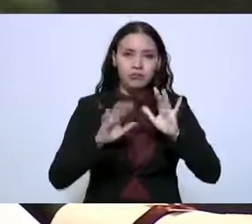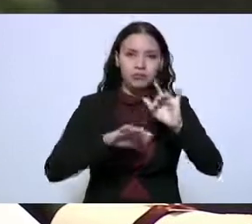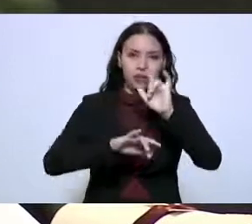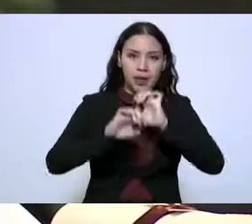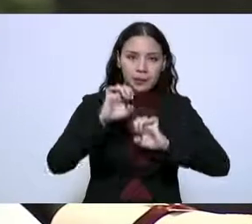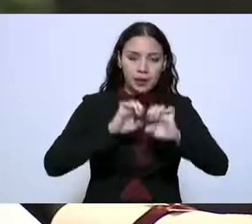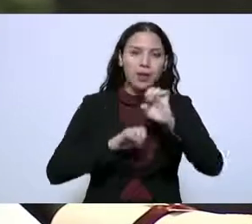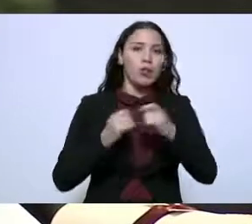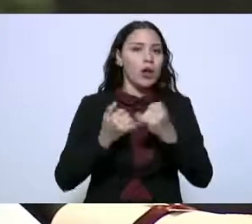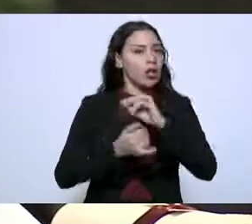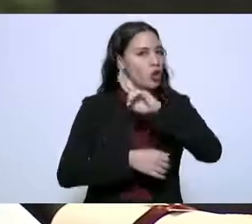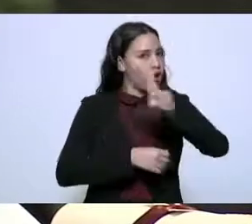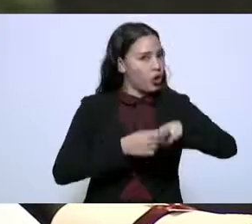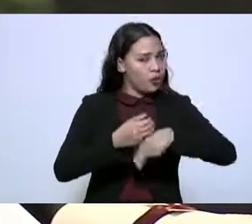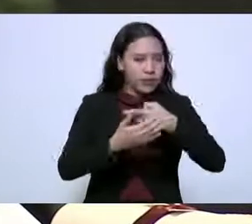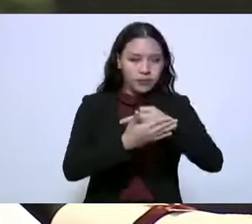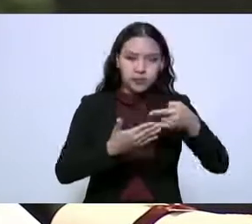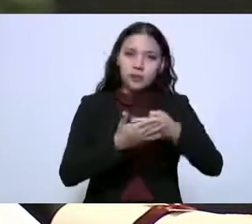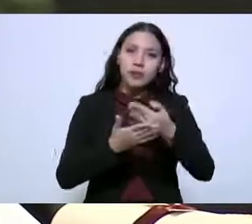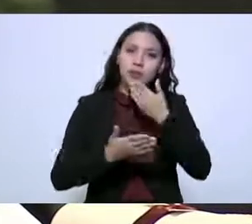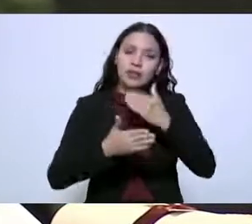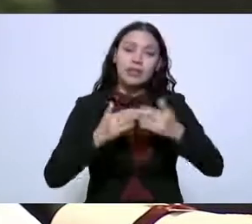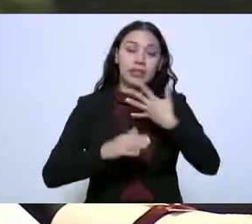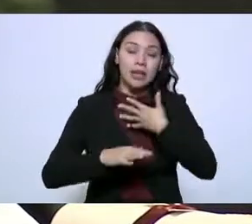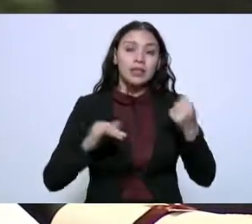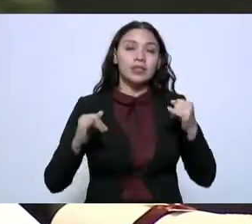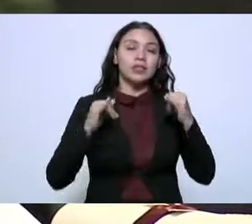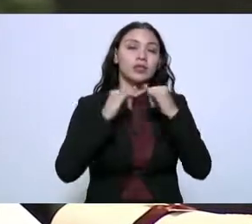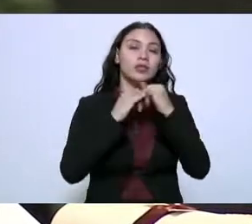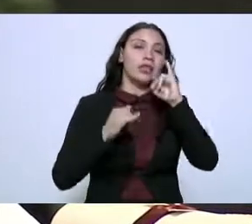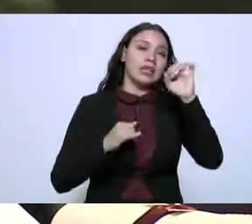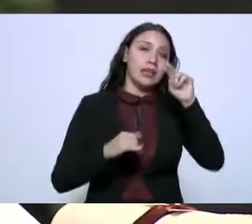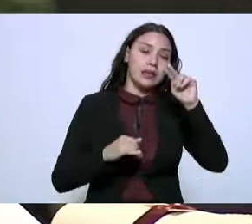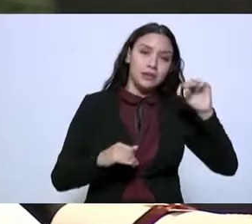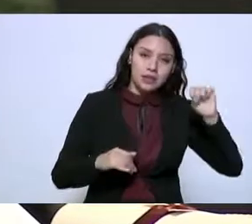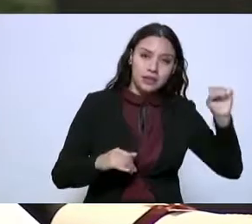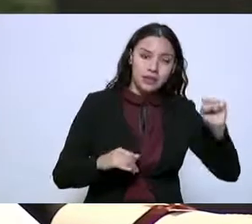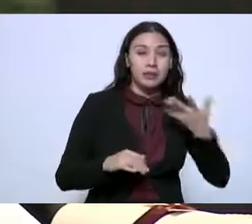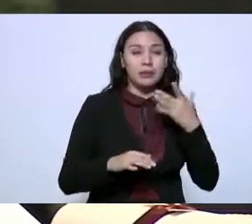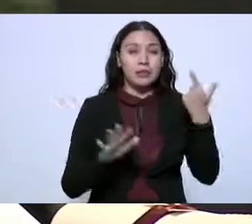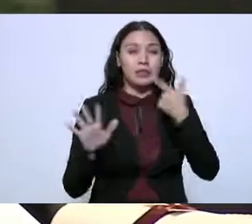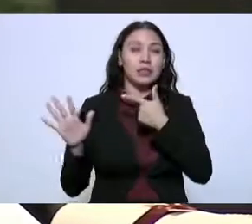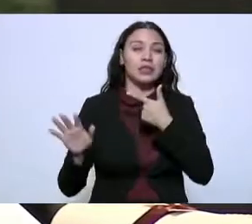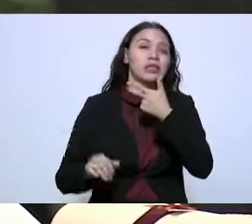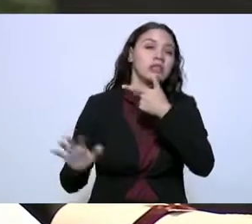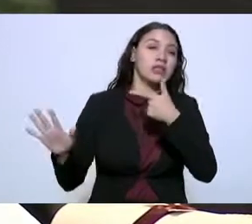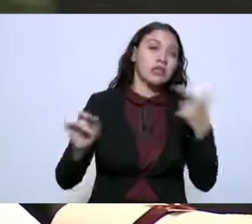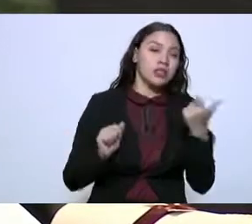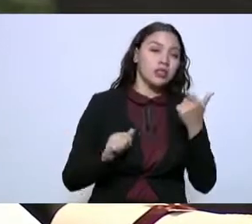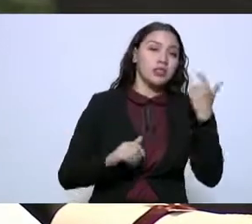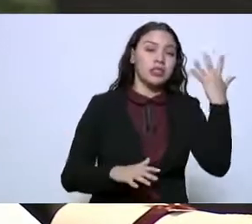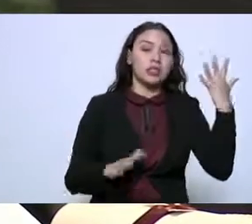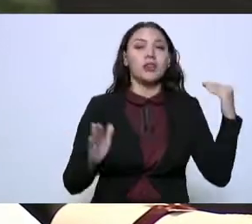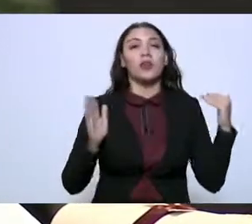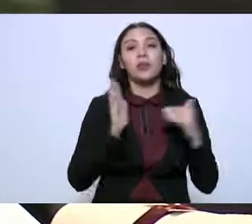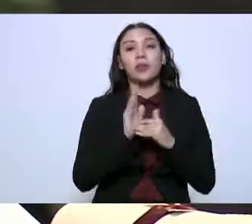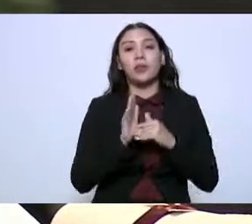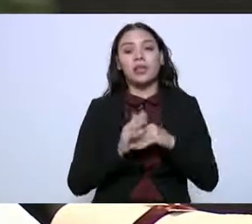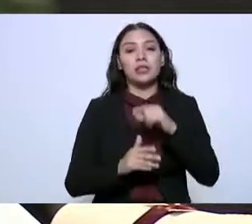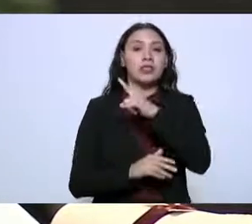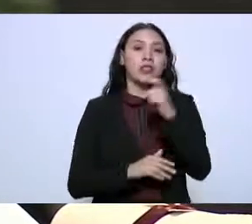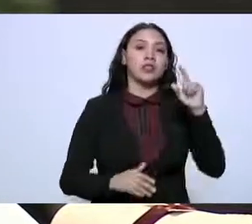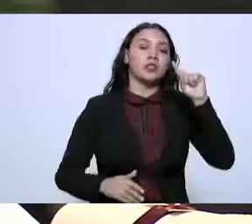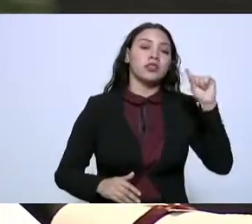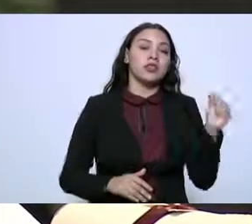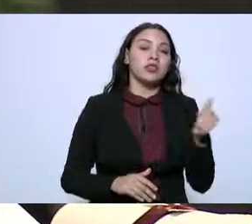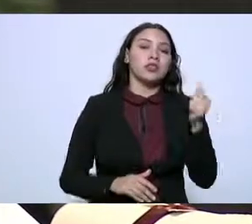salario promedio registrado en el Instituto Mexicano y el Seguro Social con 705 mil 173